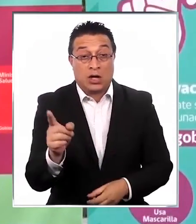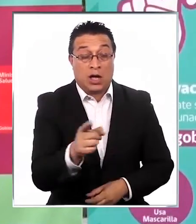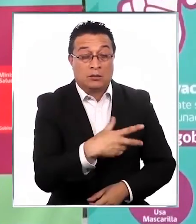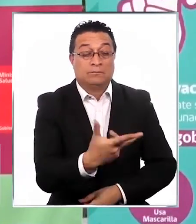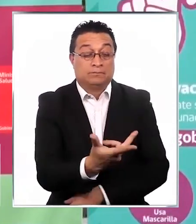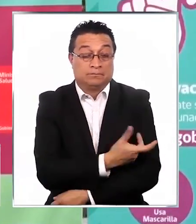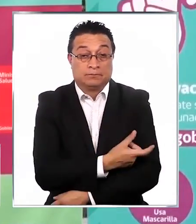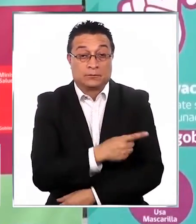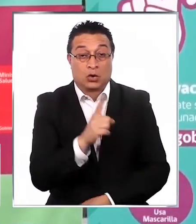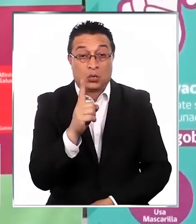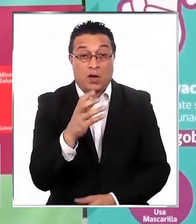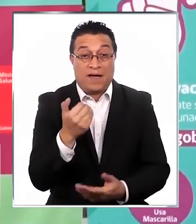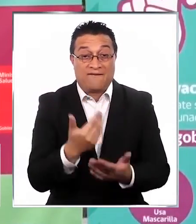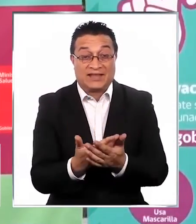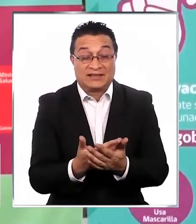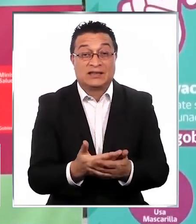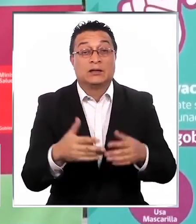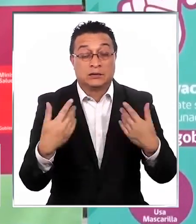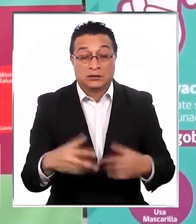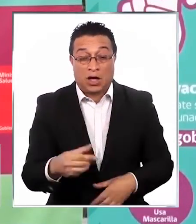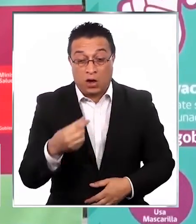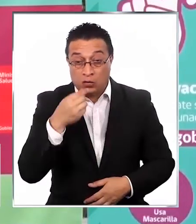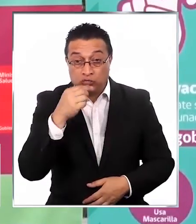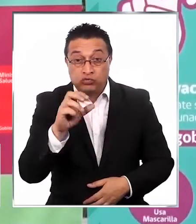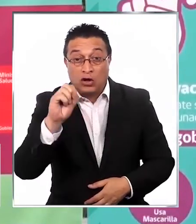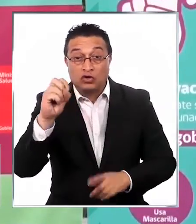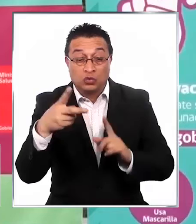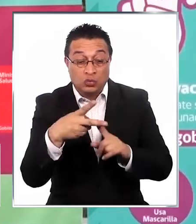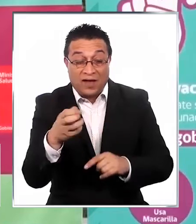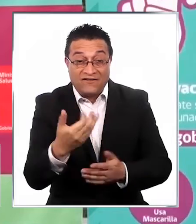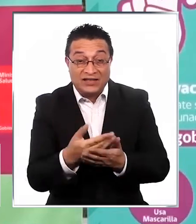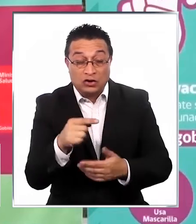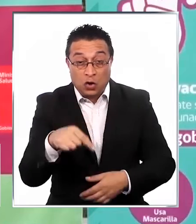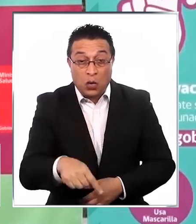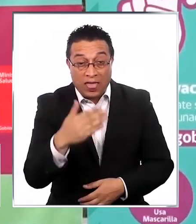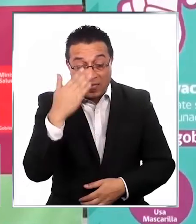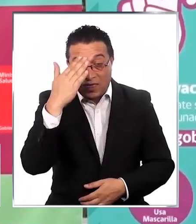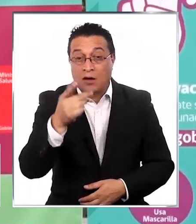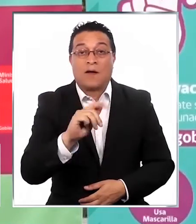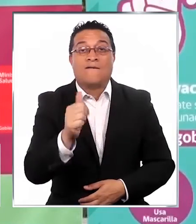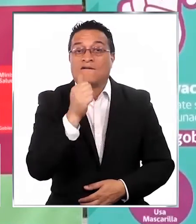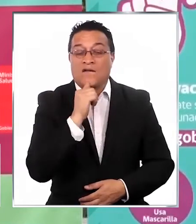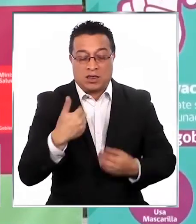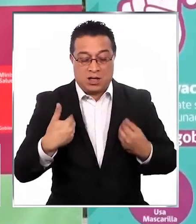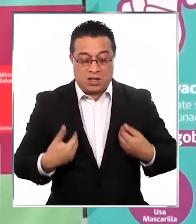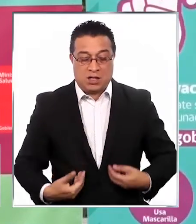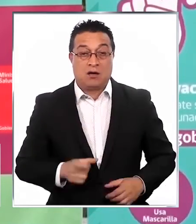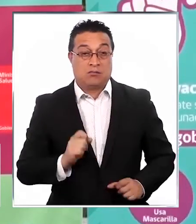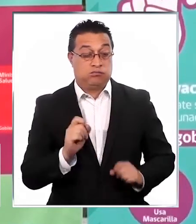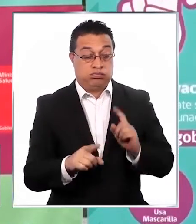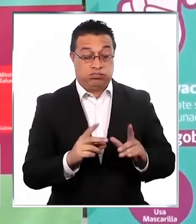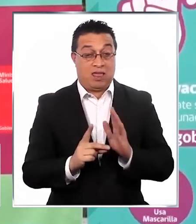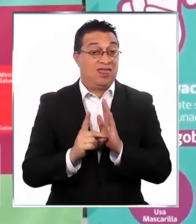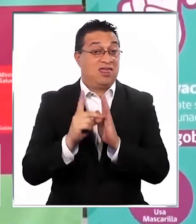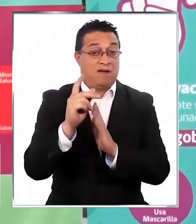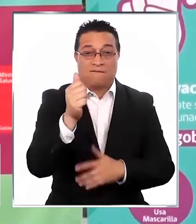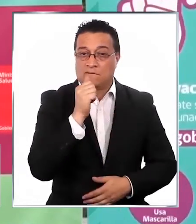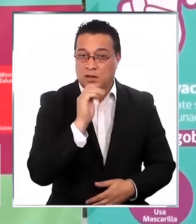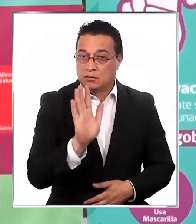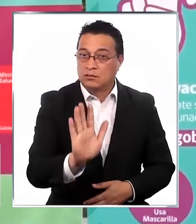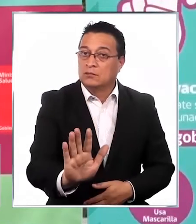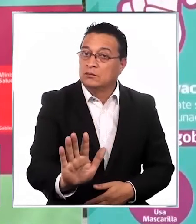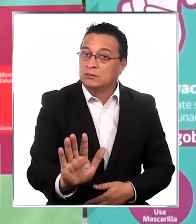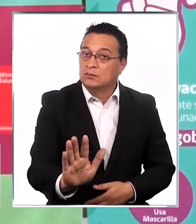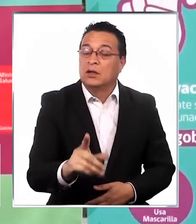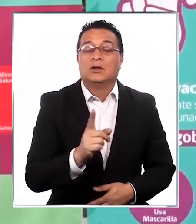han vacunado una vez o que recién se vacunan por segunda vez hoy día todavía no tienen toda la inmunidad desarrollada para que